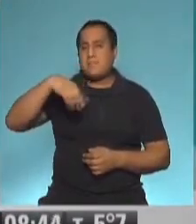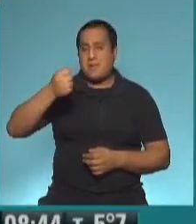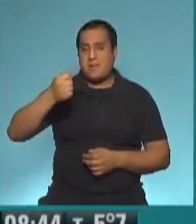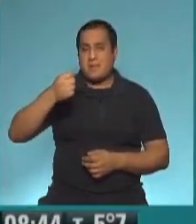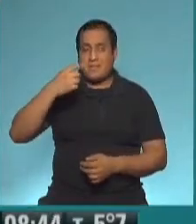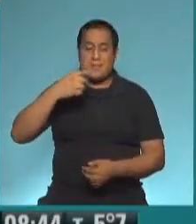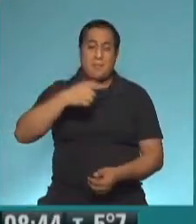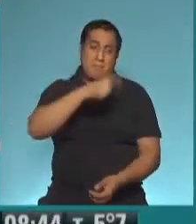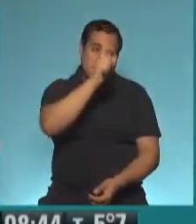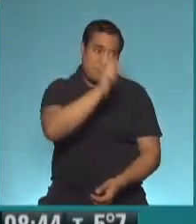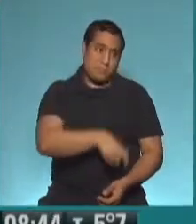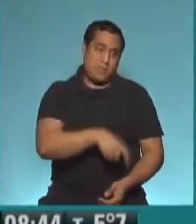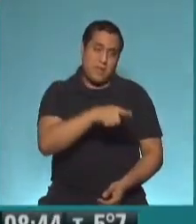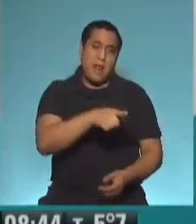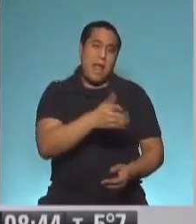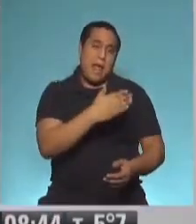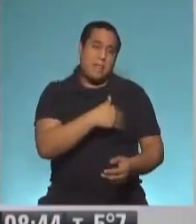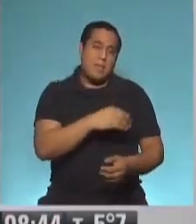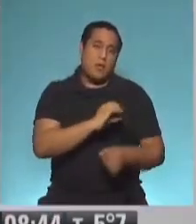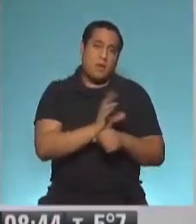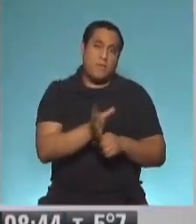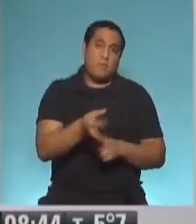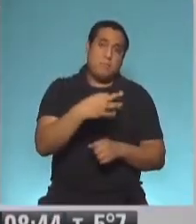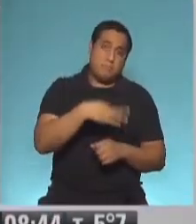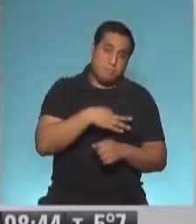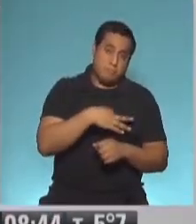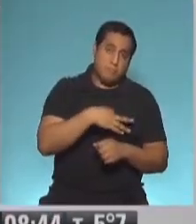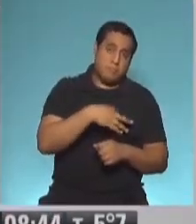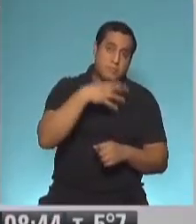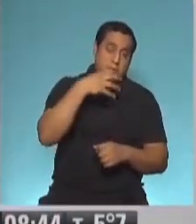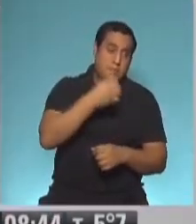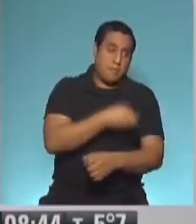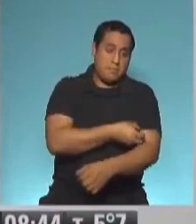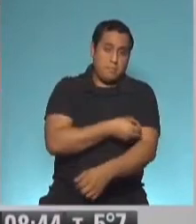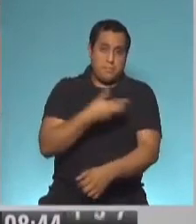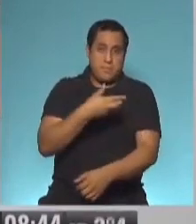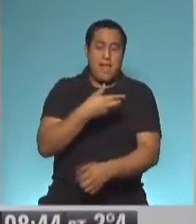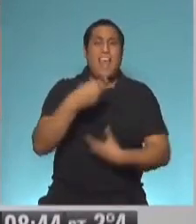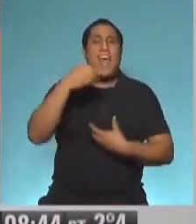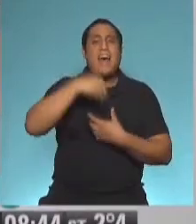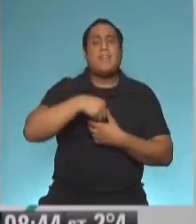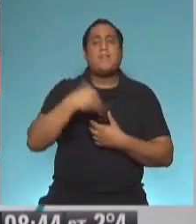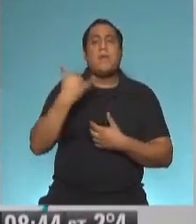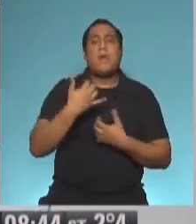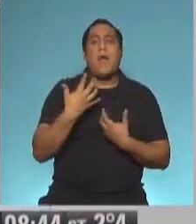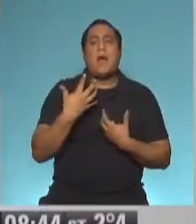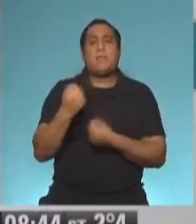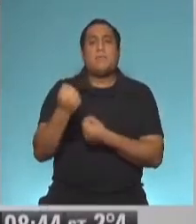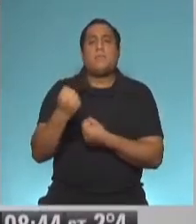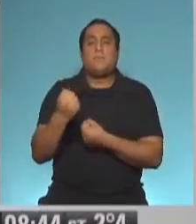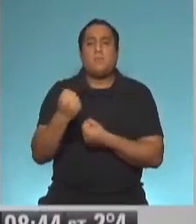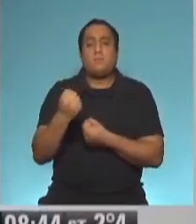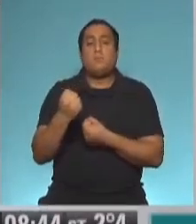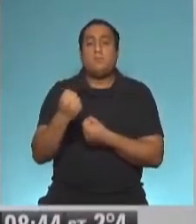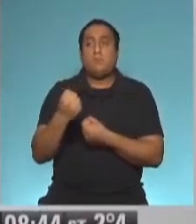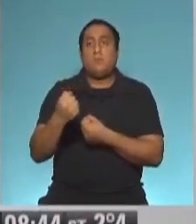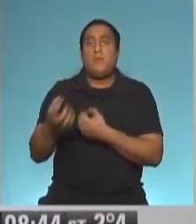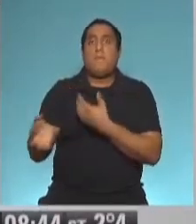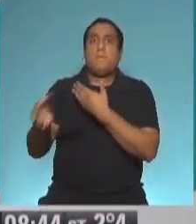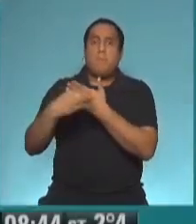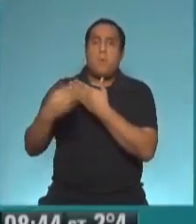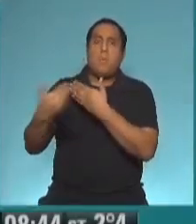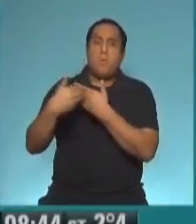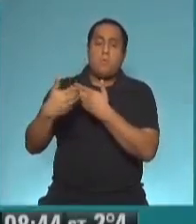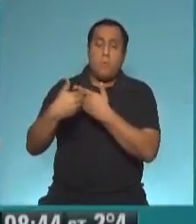que ya cursó la enfermedad tiene los anticuerpos que muchas veces los